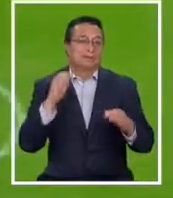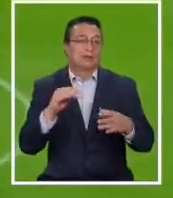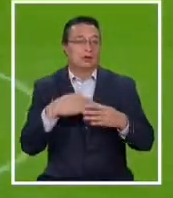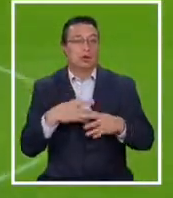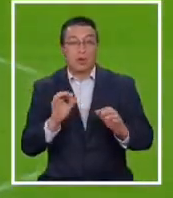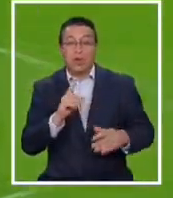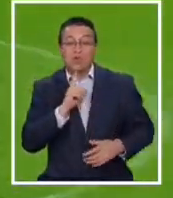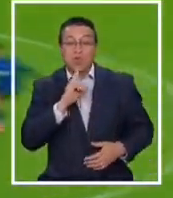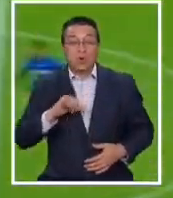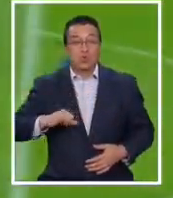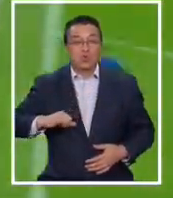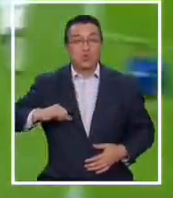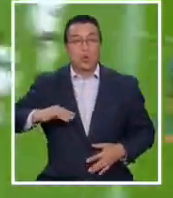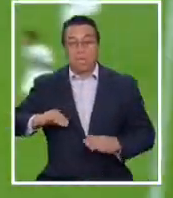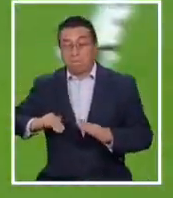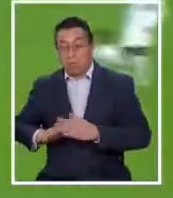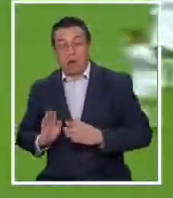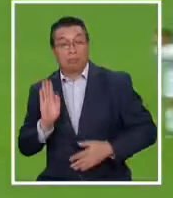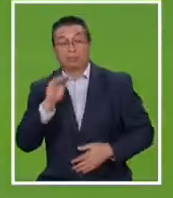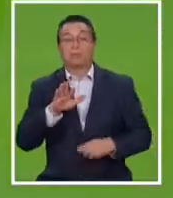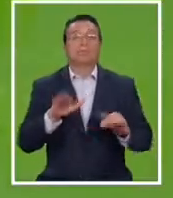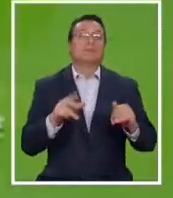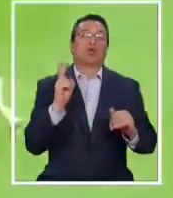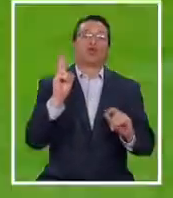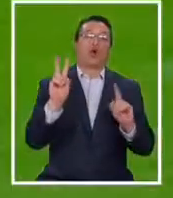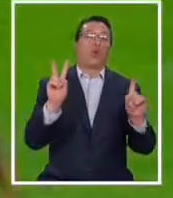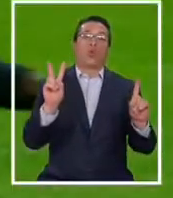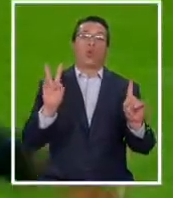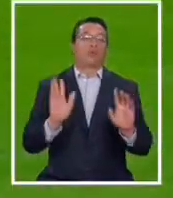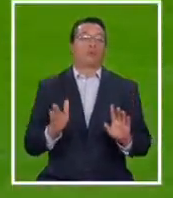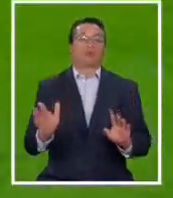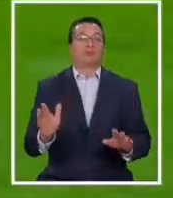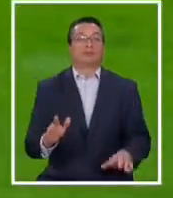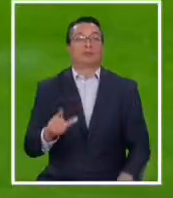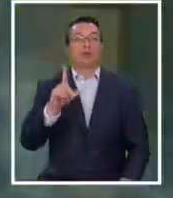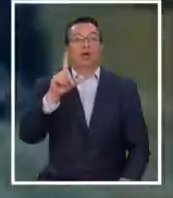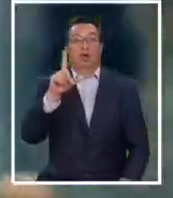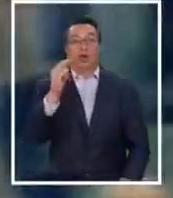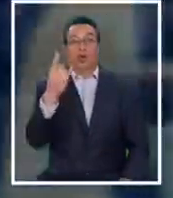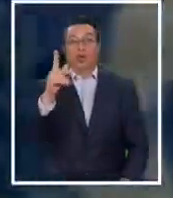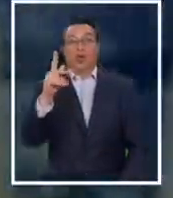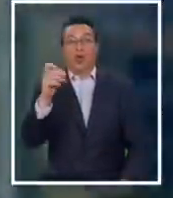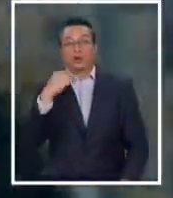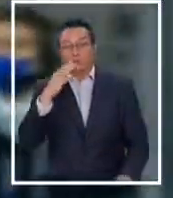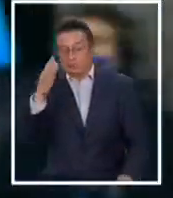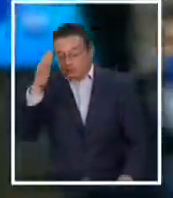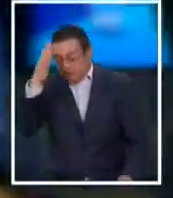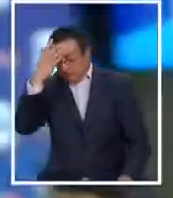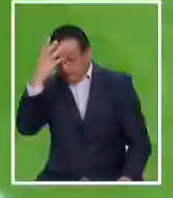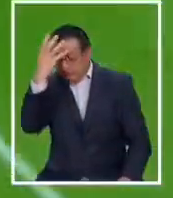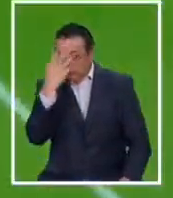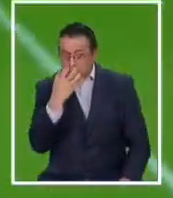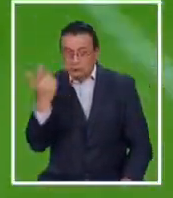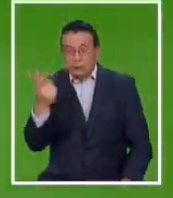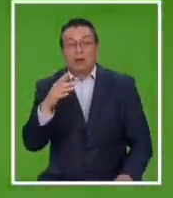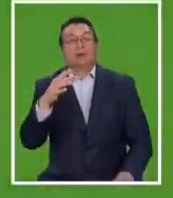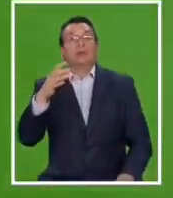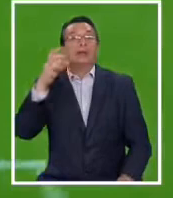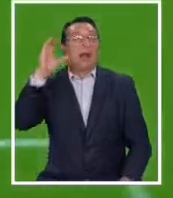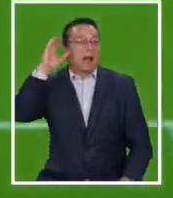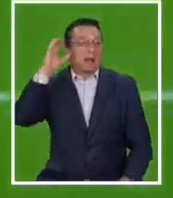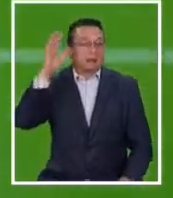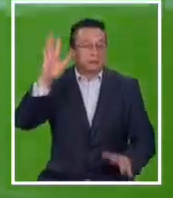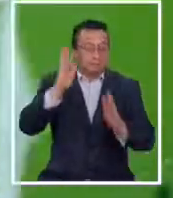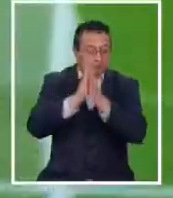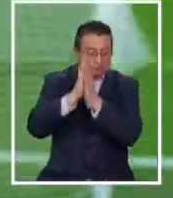la quiso poner de lujo, sigue 2 a 1 el partido. Lukaku que se enojaba y Alexis que pedía perdón. Una anécdota a esta altura porque Inter ganó